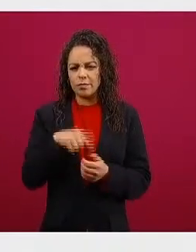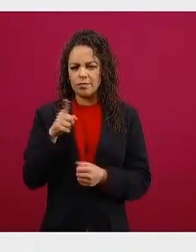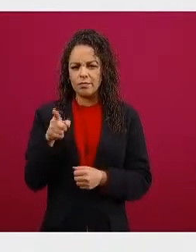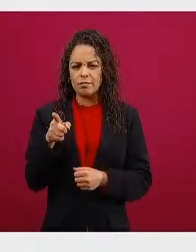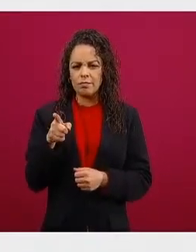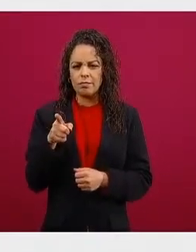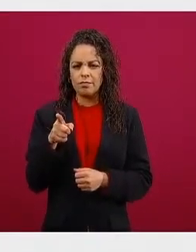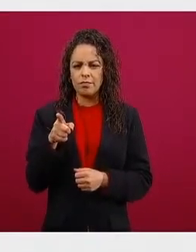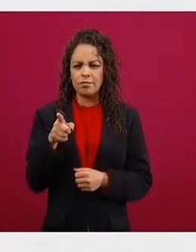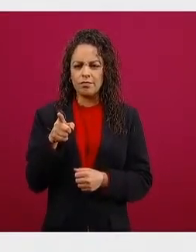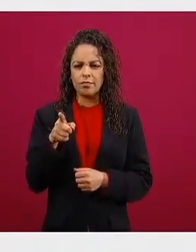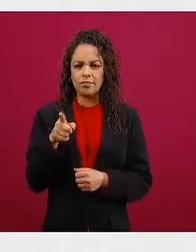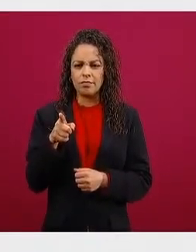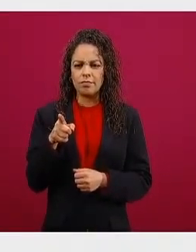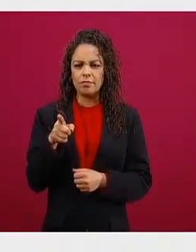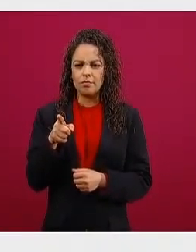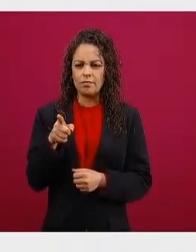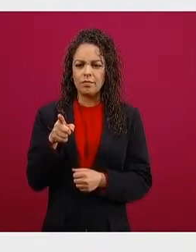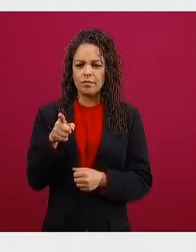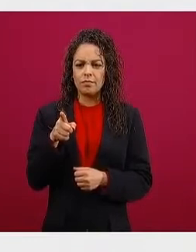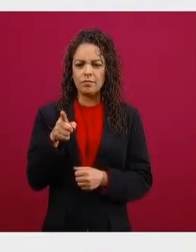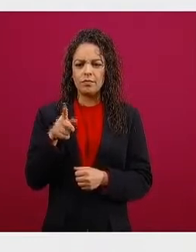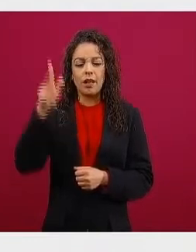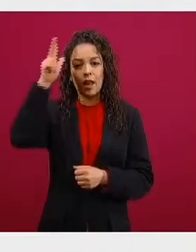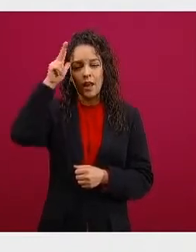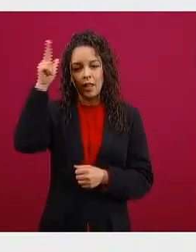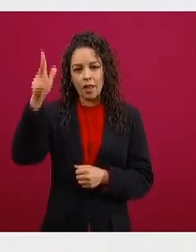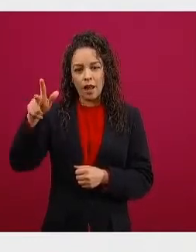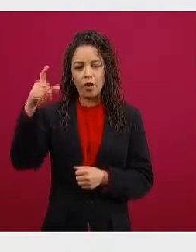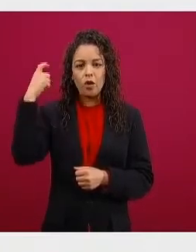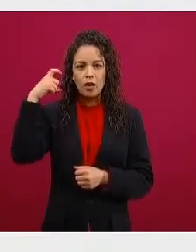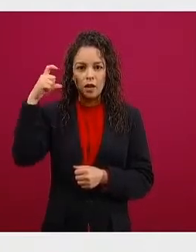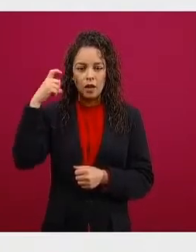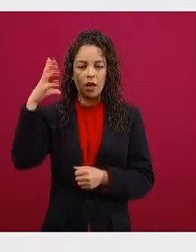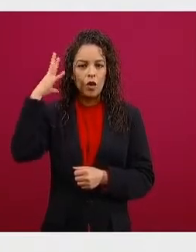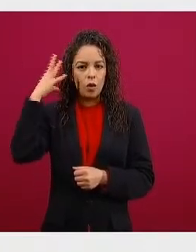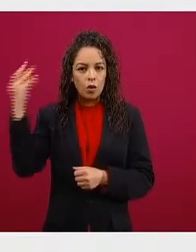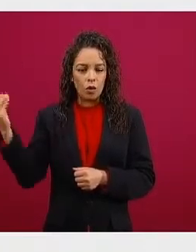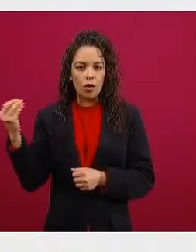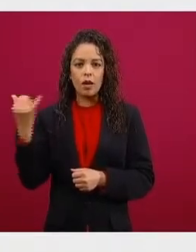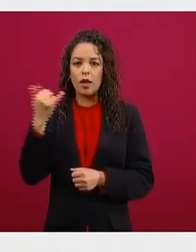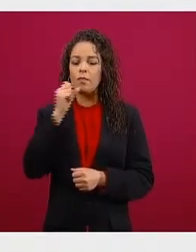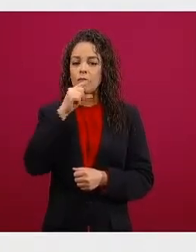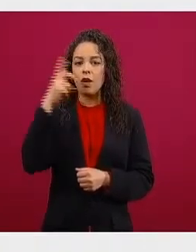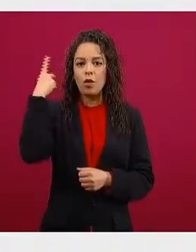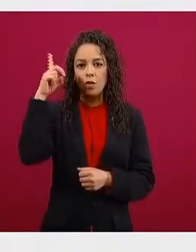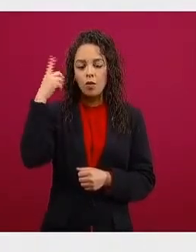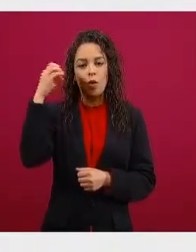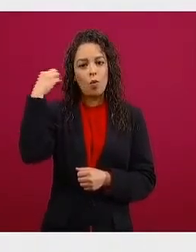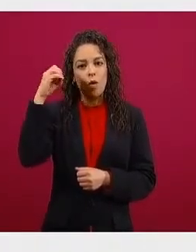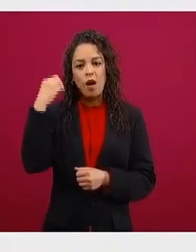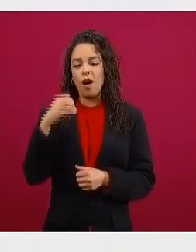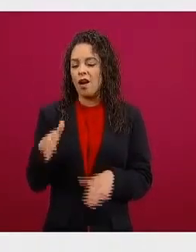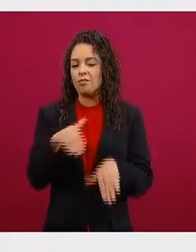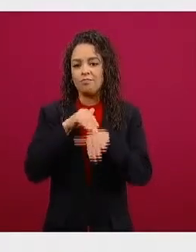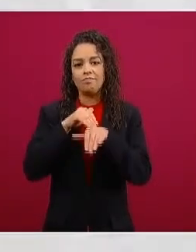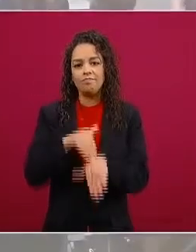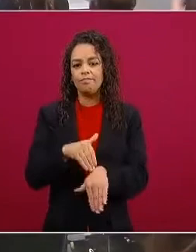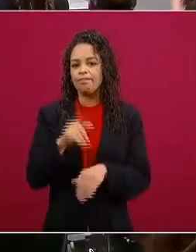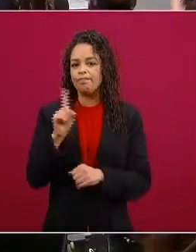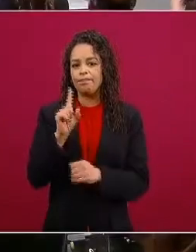Hidalgo y Querétaro son los otros dos Colima junto con Durango y Oaxaca son las que menos cumplimiento tienen